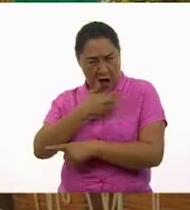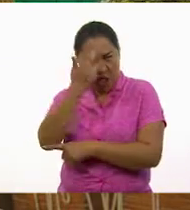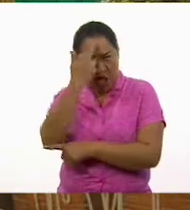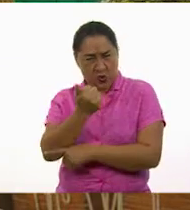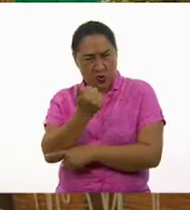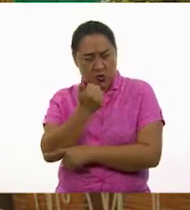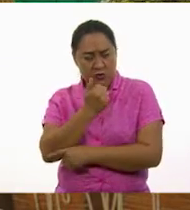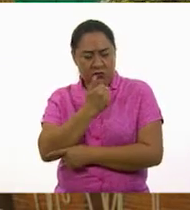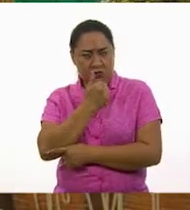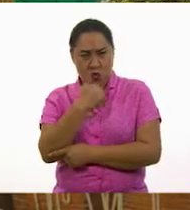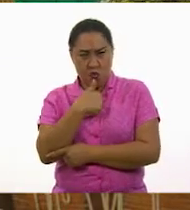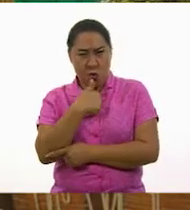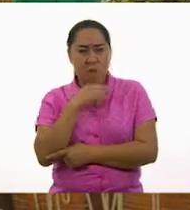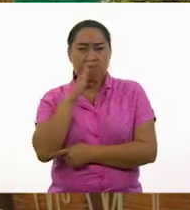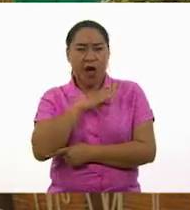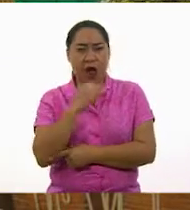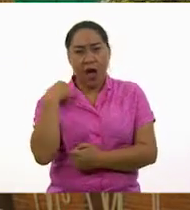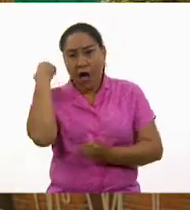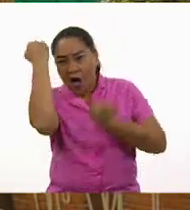¿Tengo prejuicios?